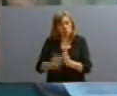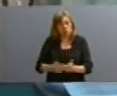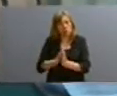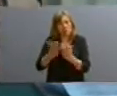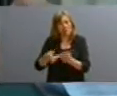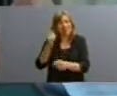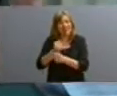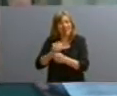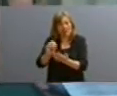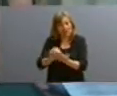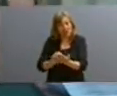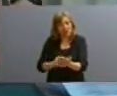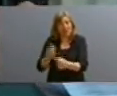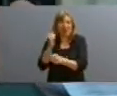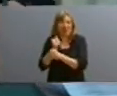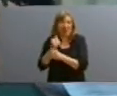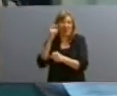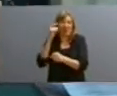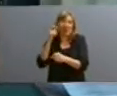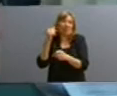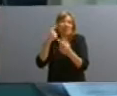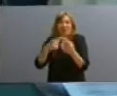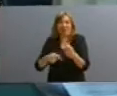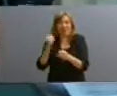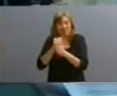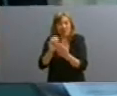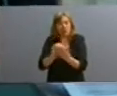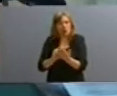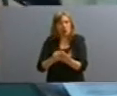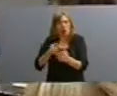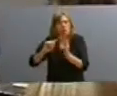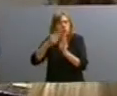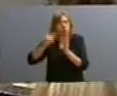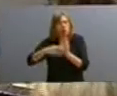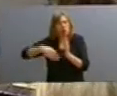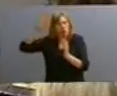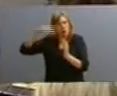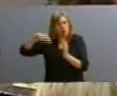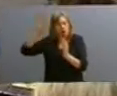nosotros habíamos examinado toda la foja de servicios, y tenía altísimas calificaciones,